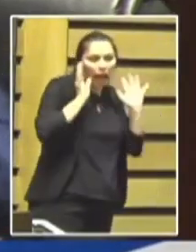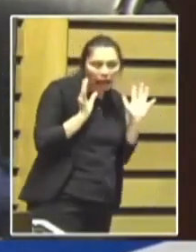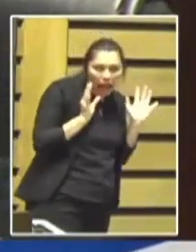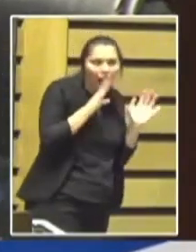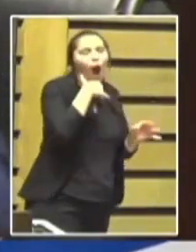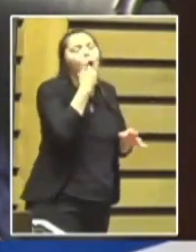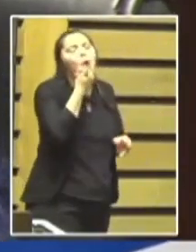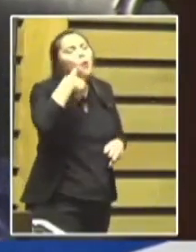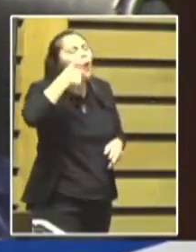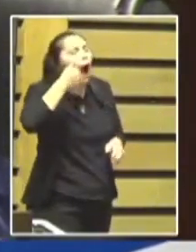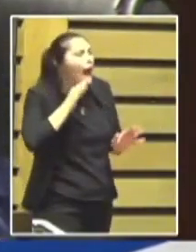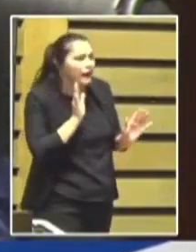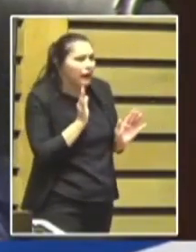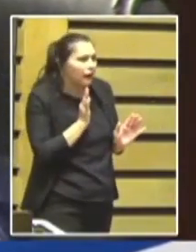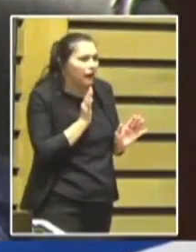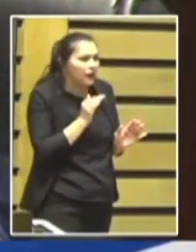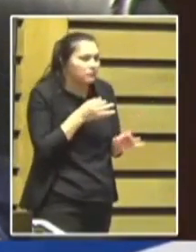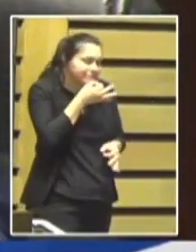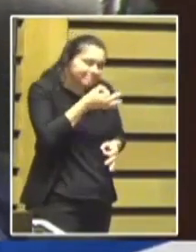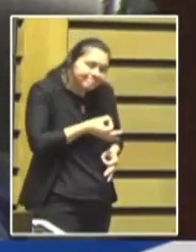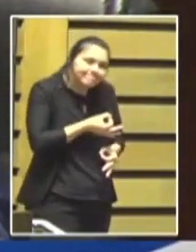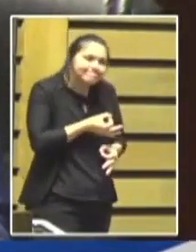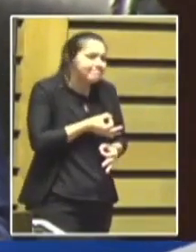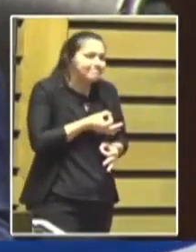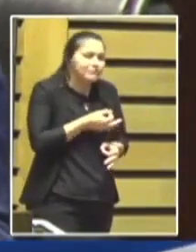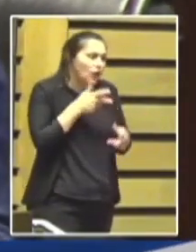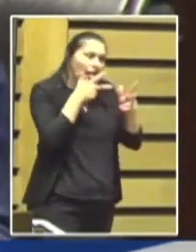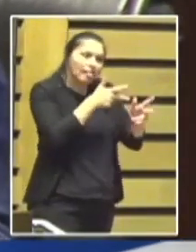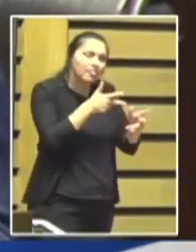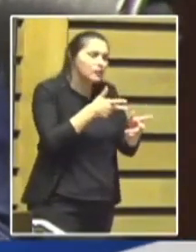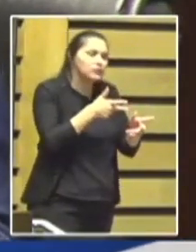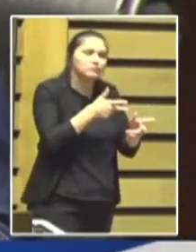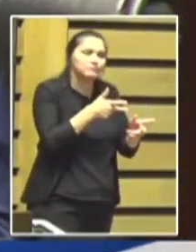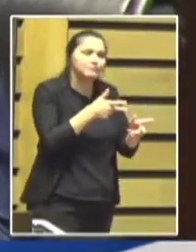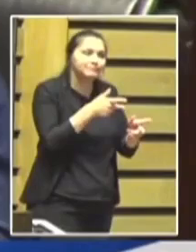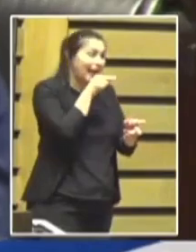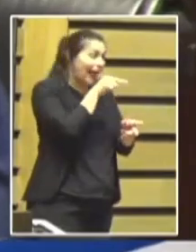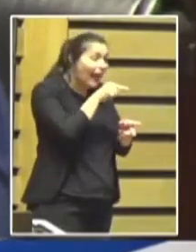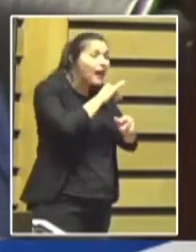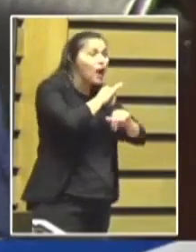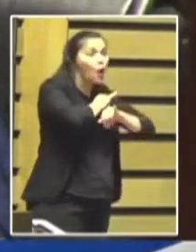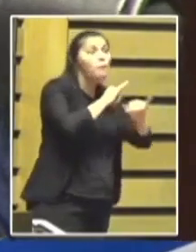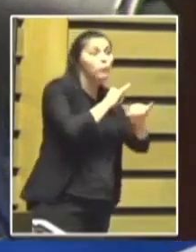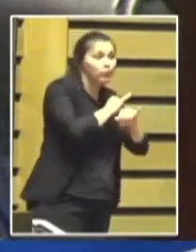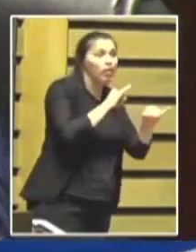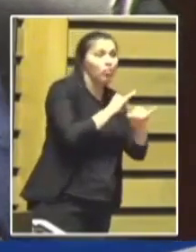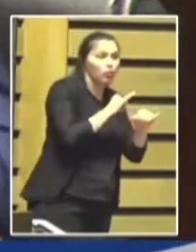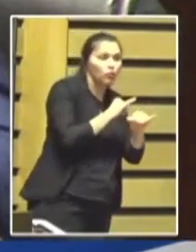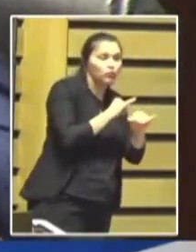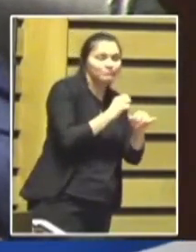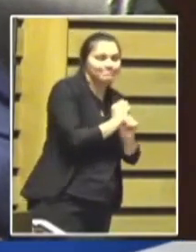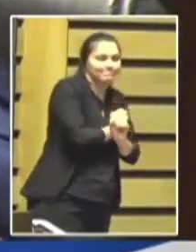llámese Juana, la verdad que lo que dijo el comunicador es tremendo.